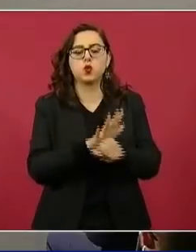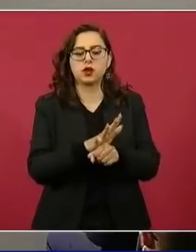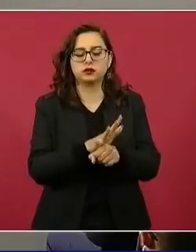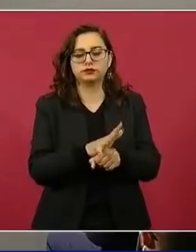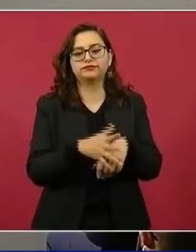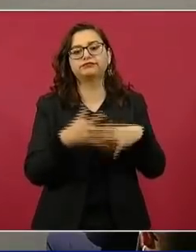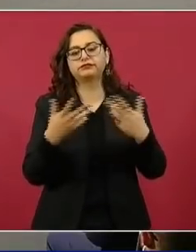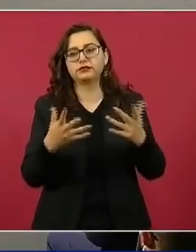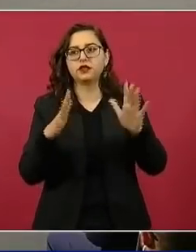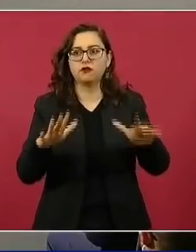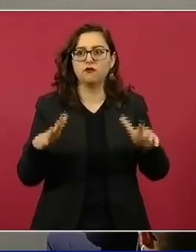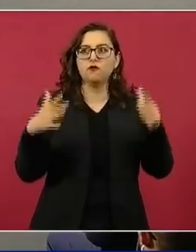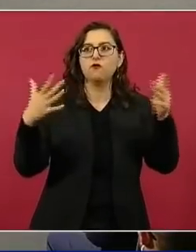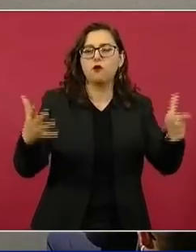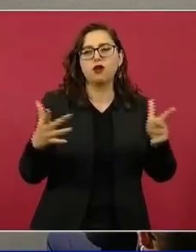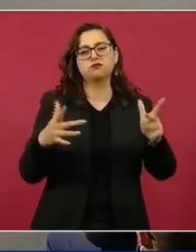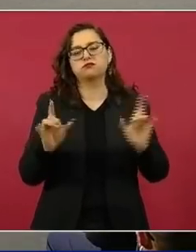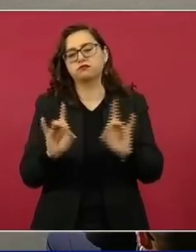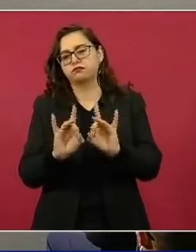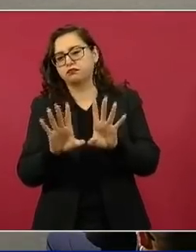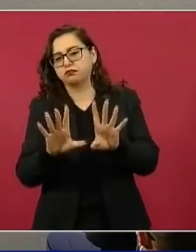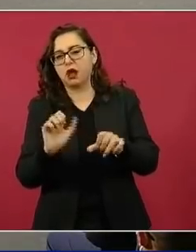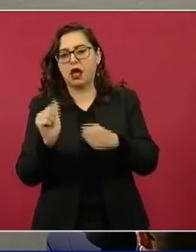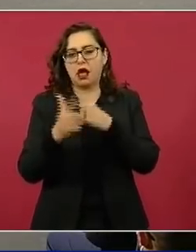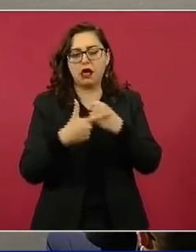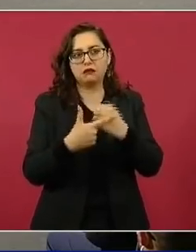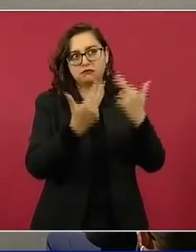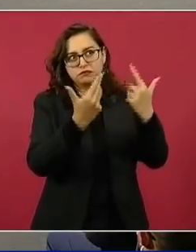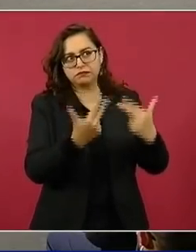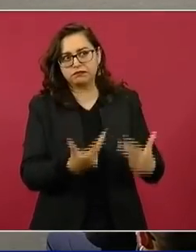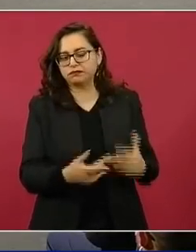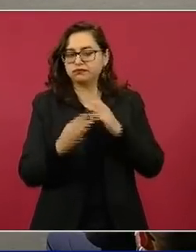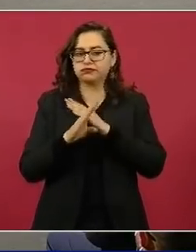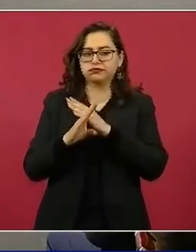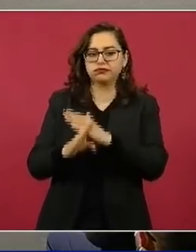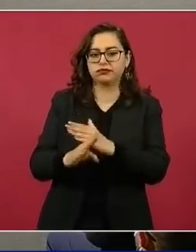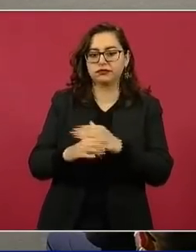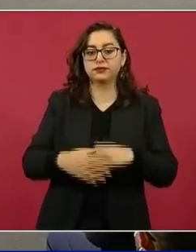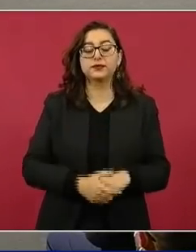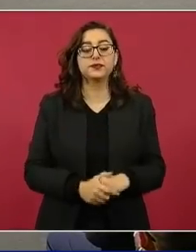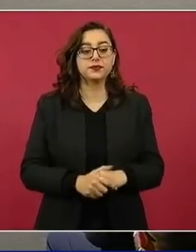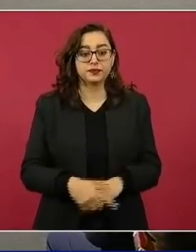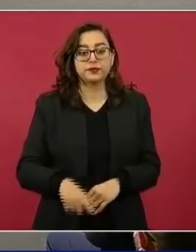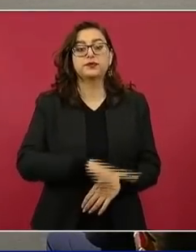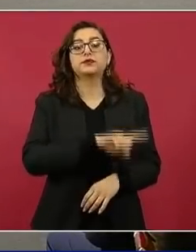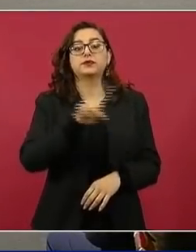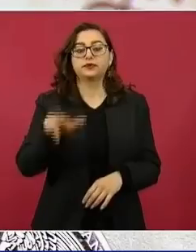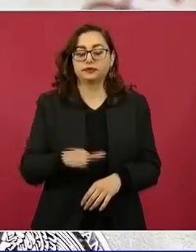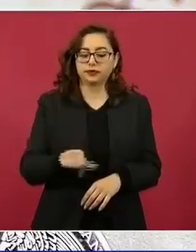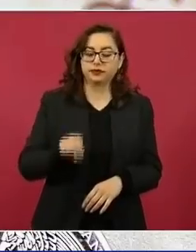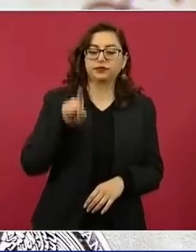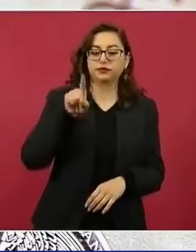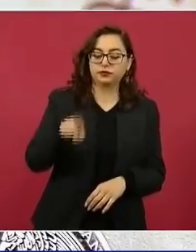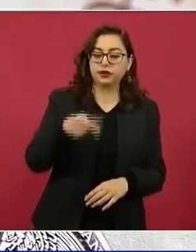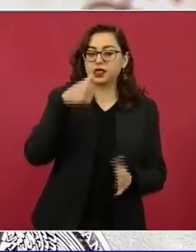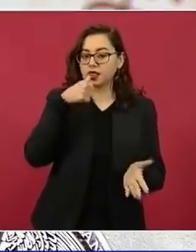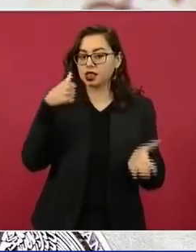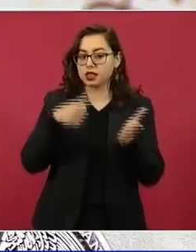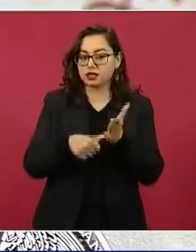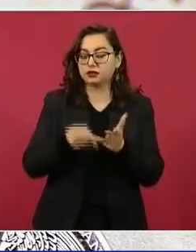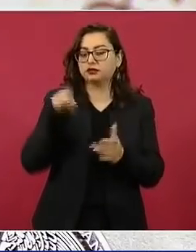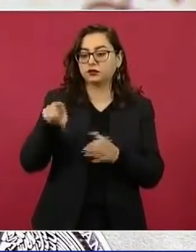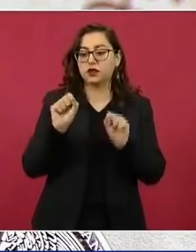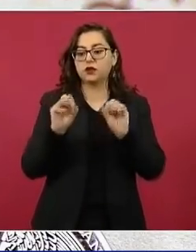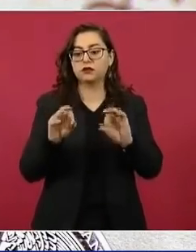las influencias externas. Correos de México, por su parte, hizo una cápsula para explicar en qué consiste